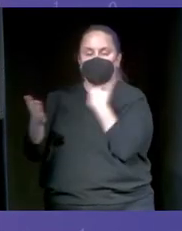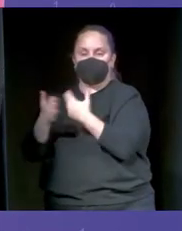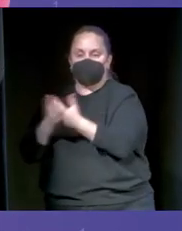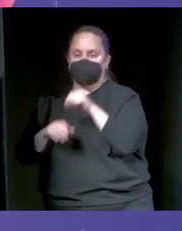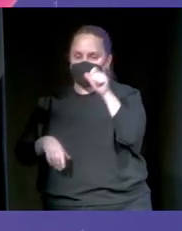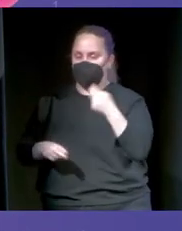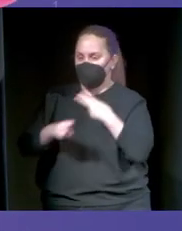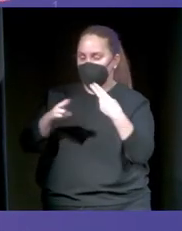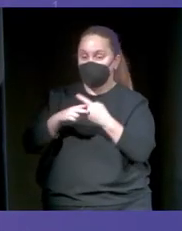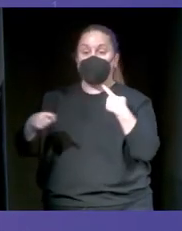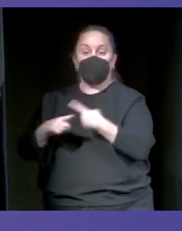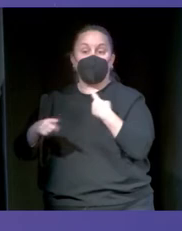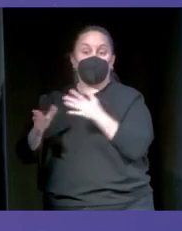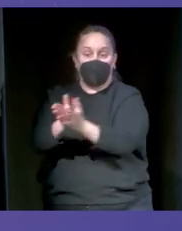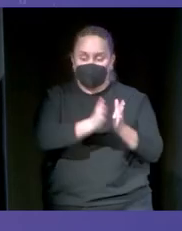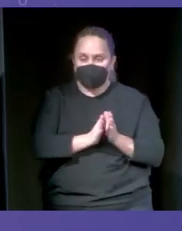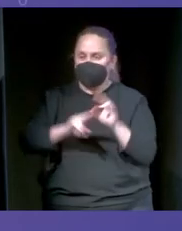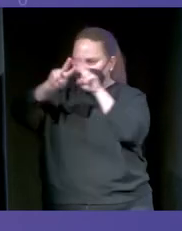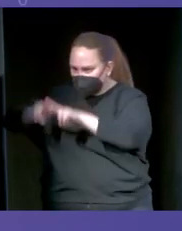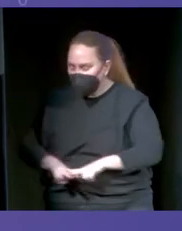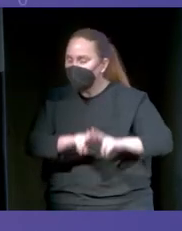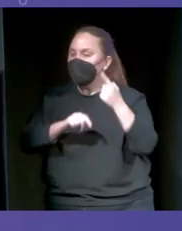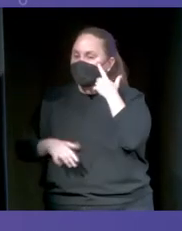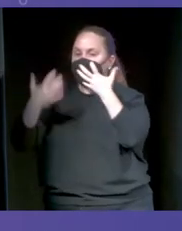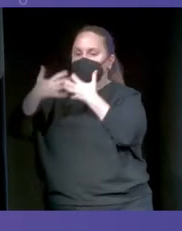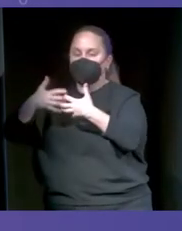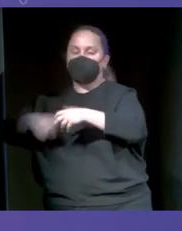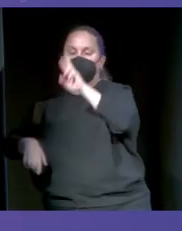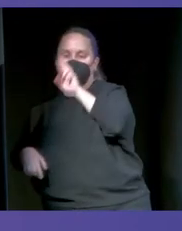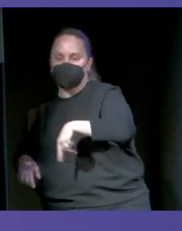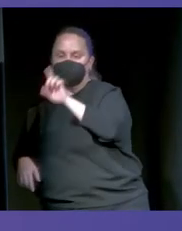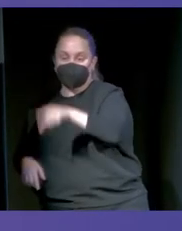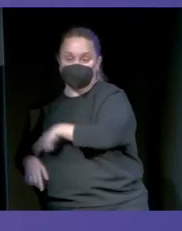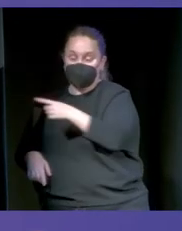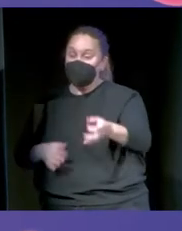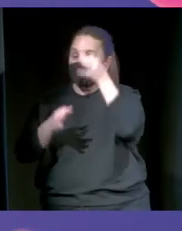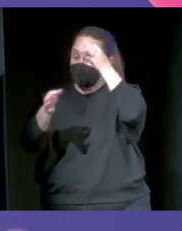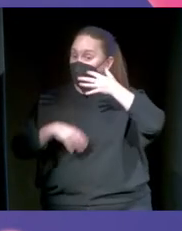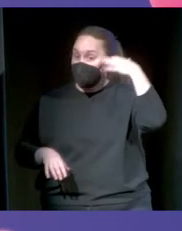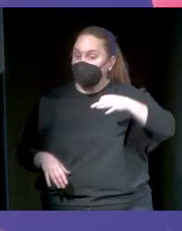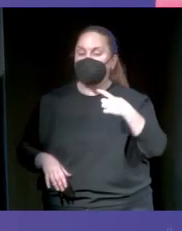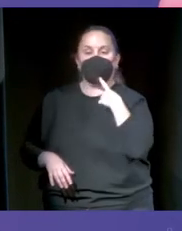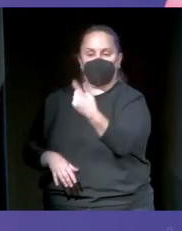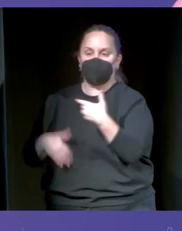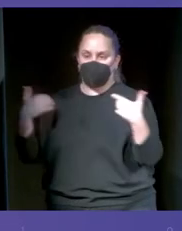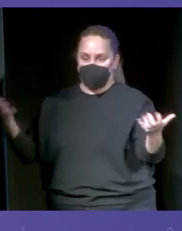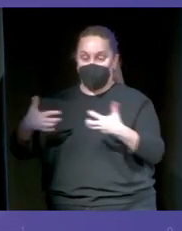un político. Y nuestros compañeros los revisan y dicen si la máquina tiene o no razón. ¿Cuáles son los datos que tenemos del mundo real? Que la máquina